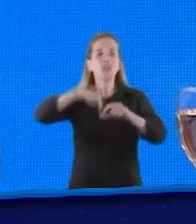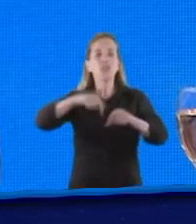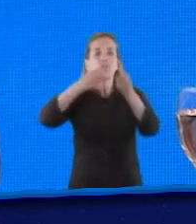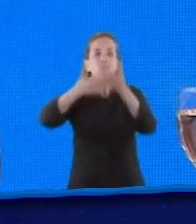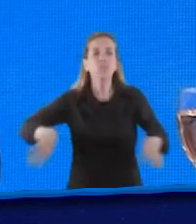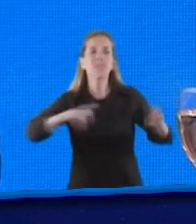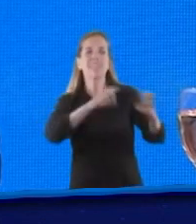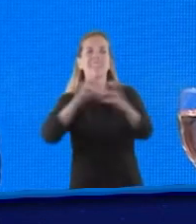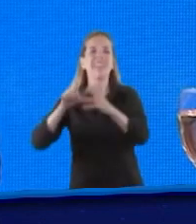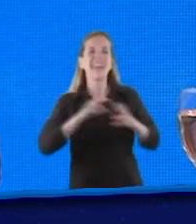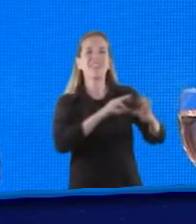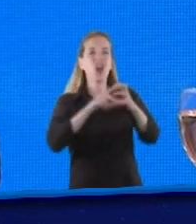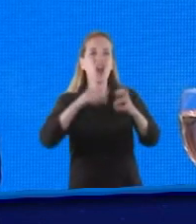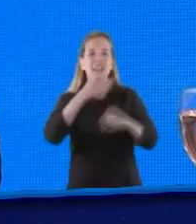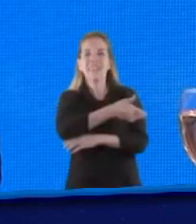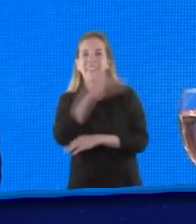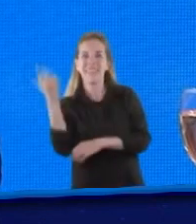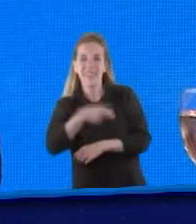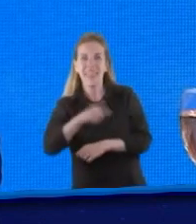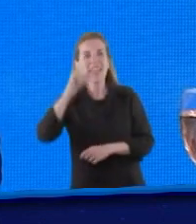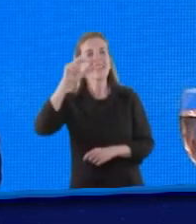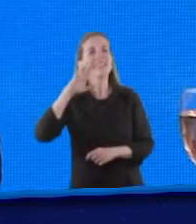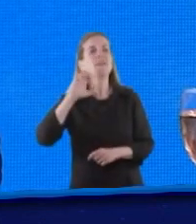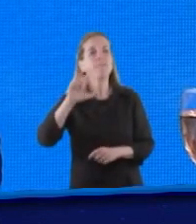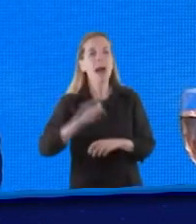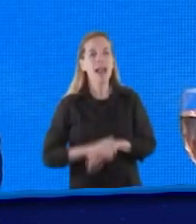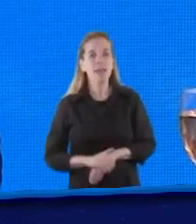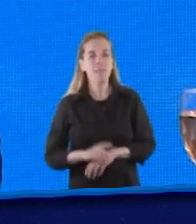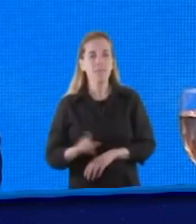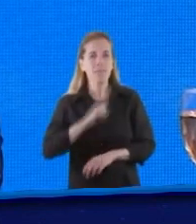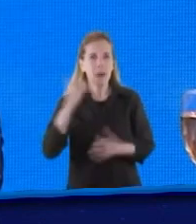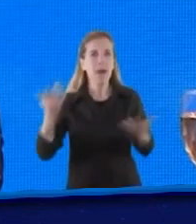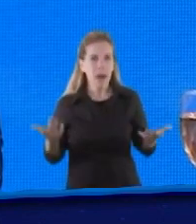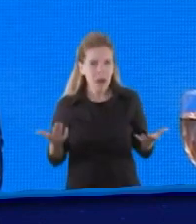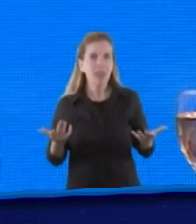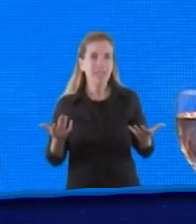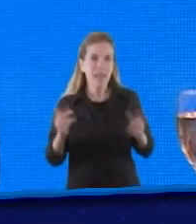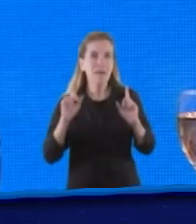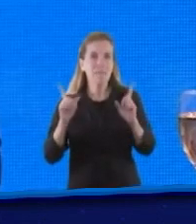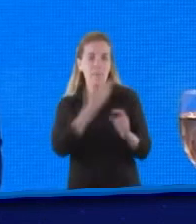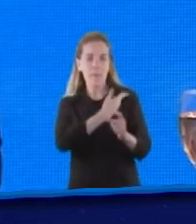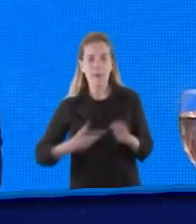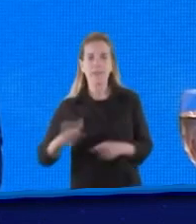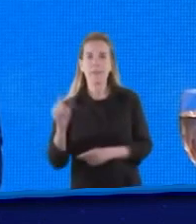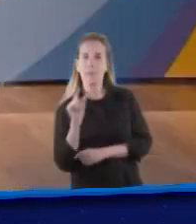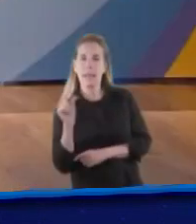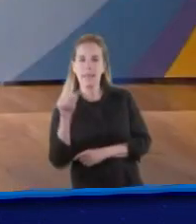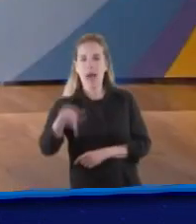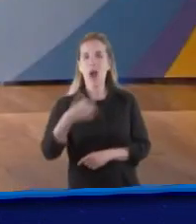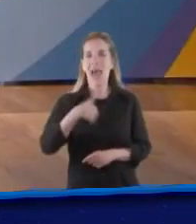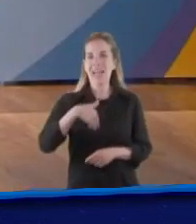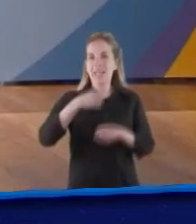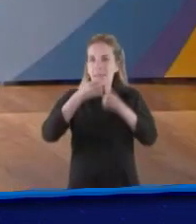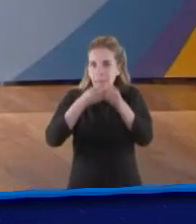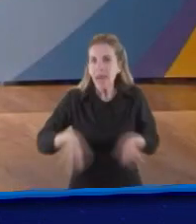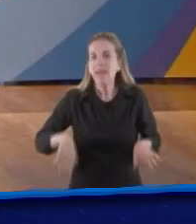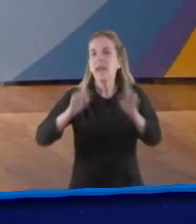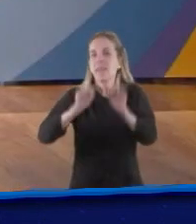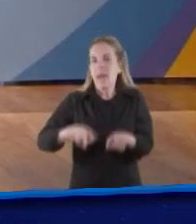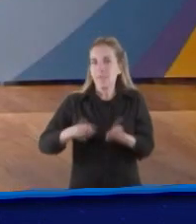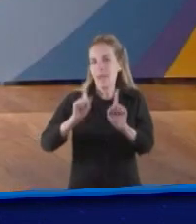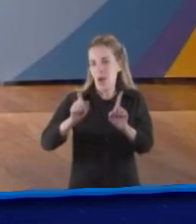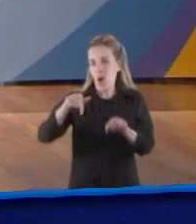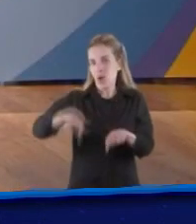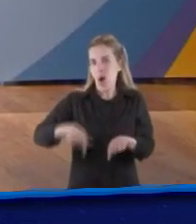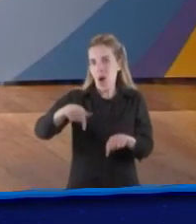internacional en donde las fortalezas y las debilidades de los países se puedan complementar en un plan estructural de desarrollo, porque sin